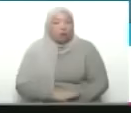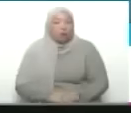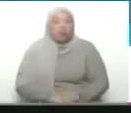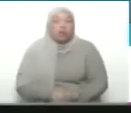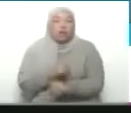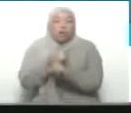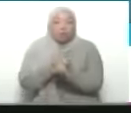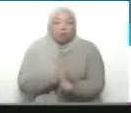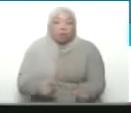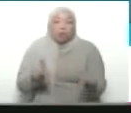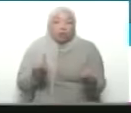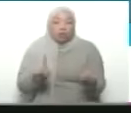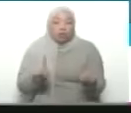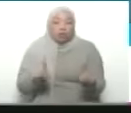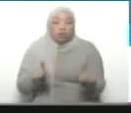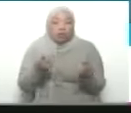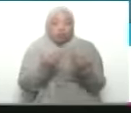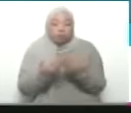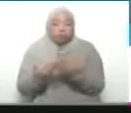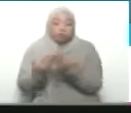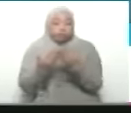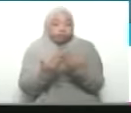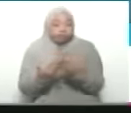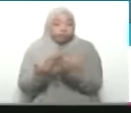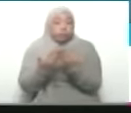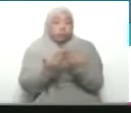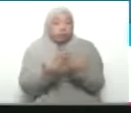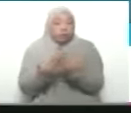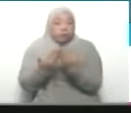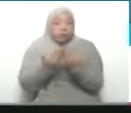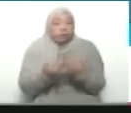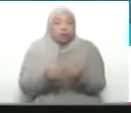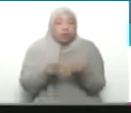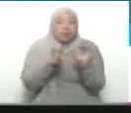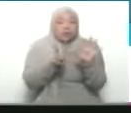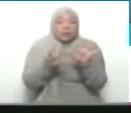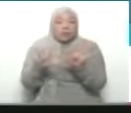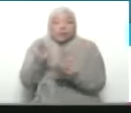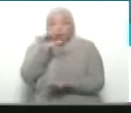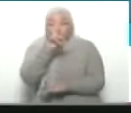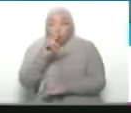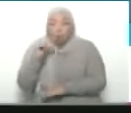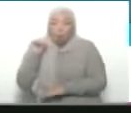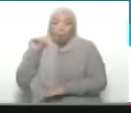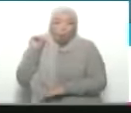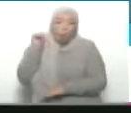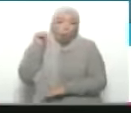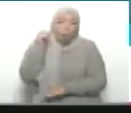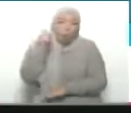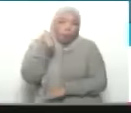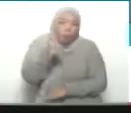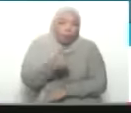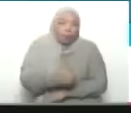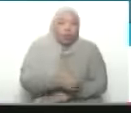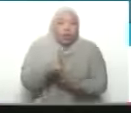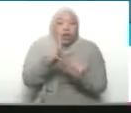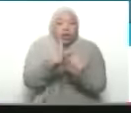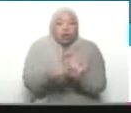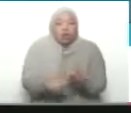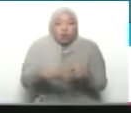Pero hay que ordenar el estudio de los 75 años del despojo más grande que se conozca,